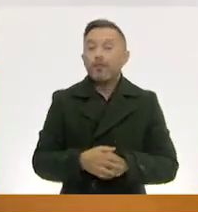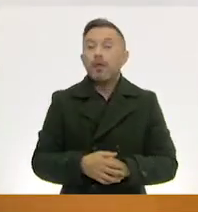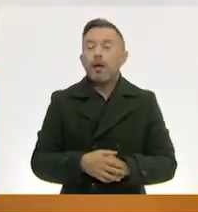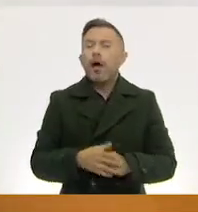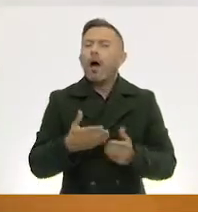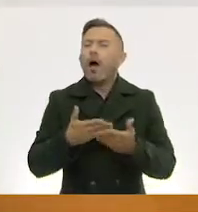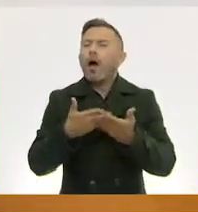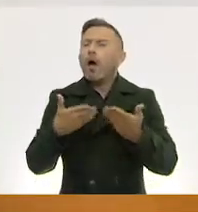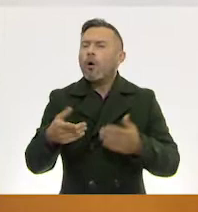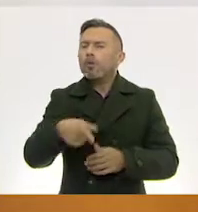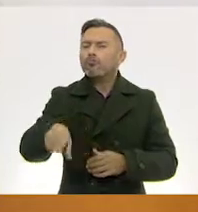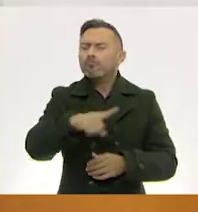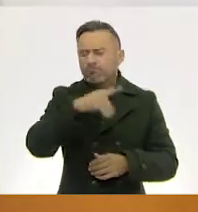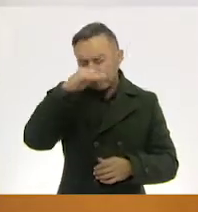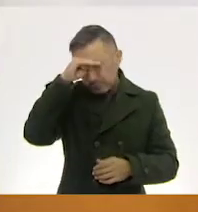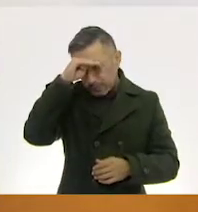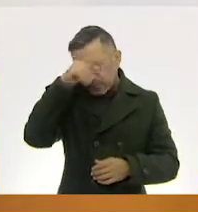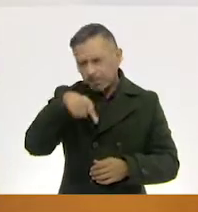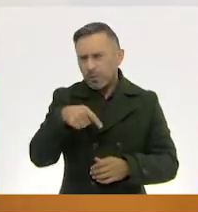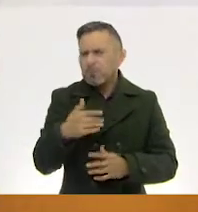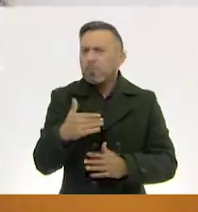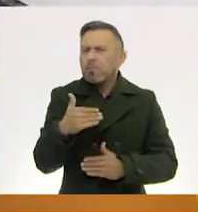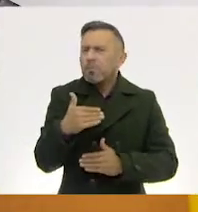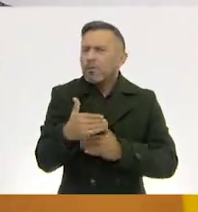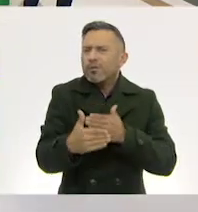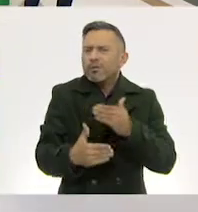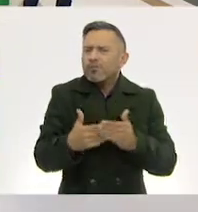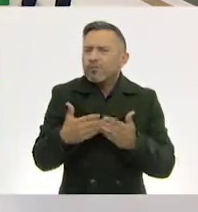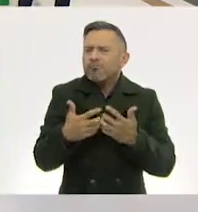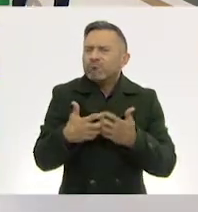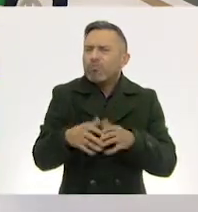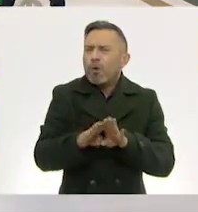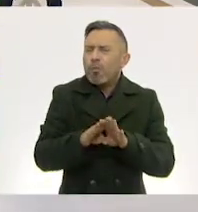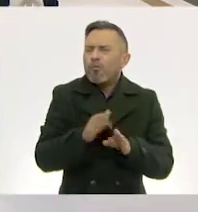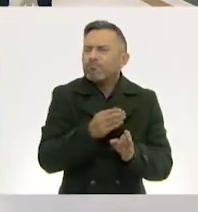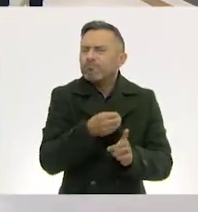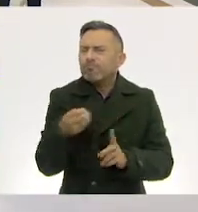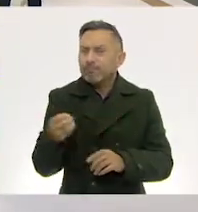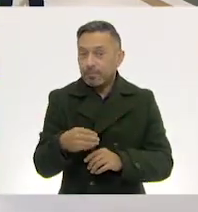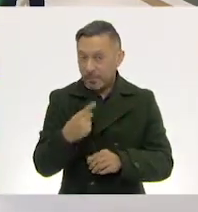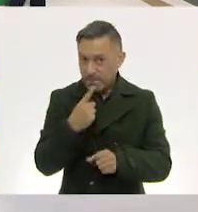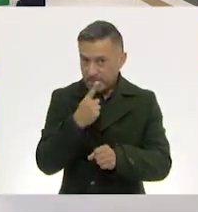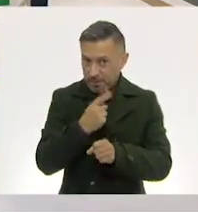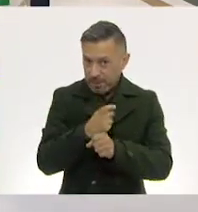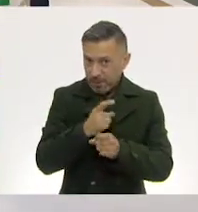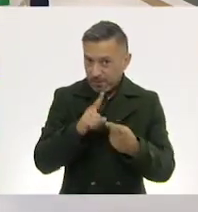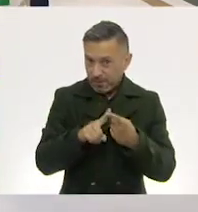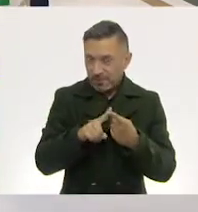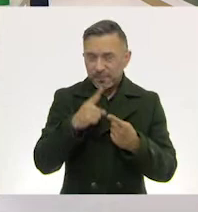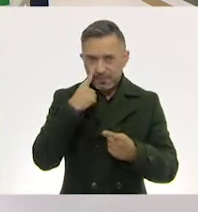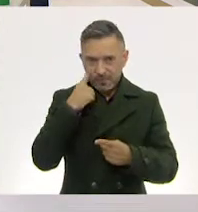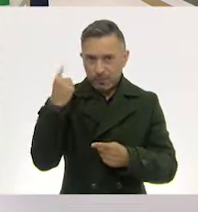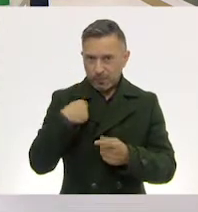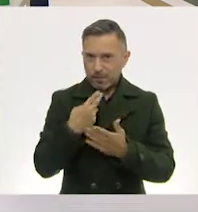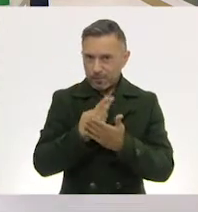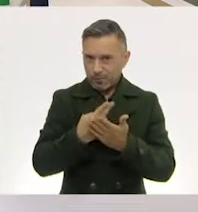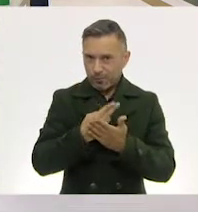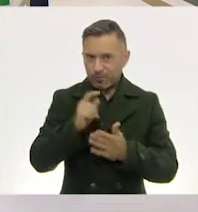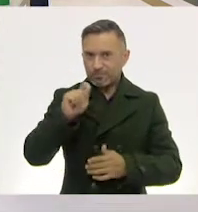de cómo es este proceso Entonces, el primer paso que hicimos Fue Voy a dibujarlo